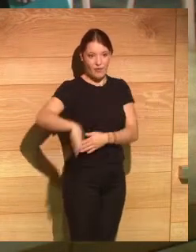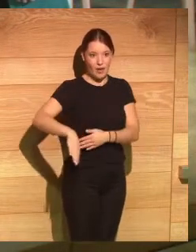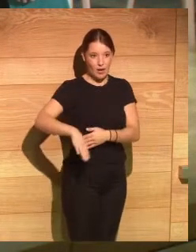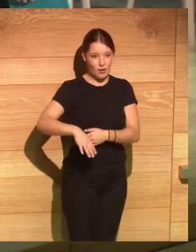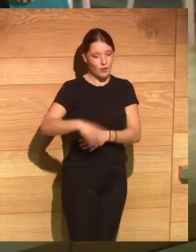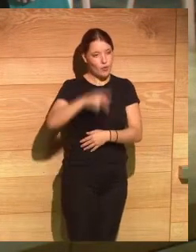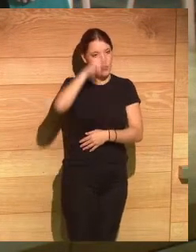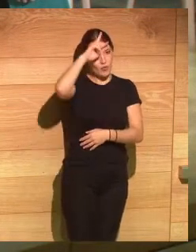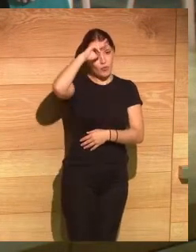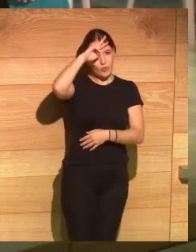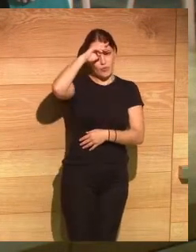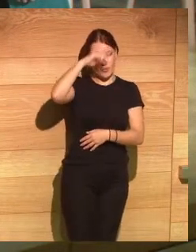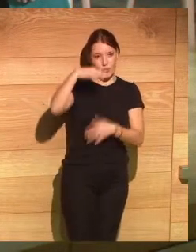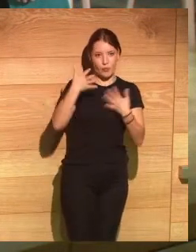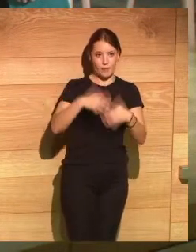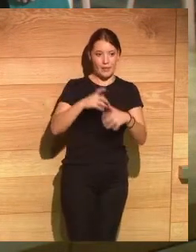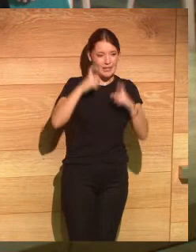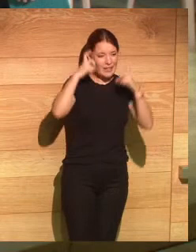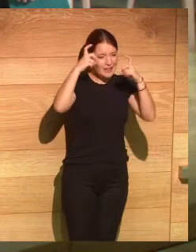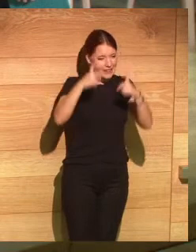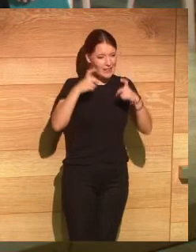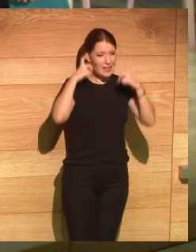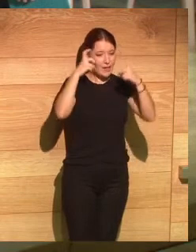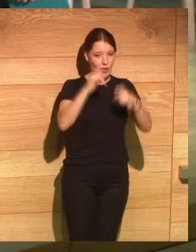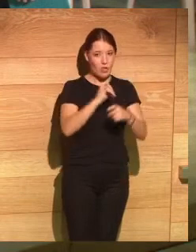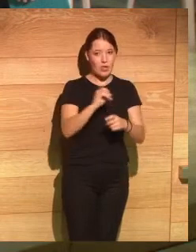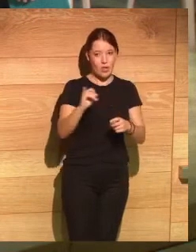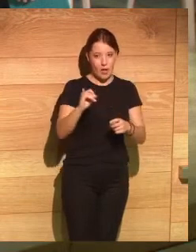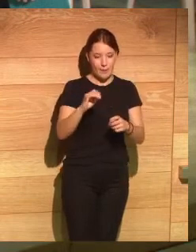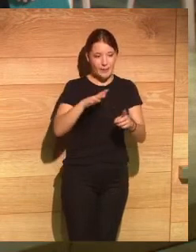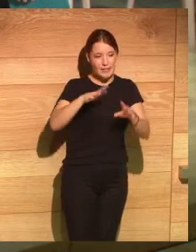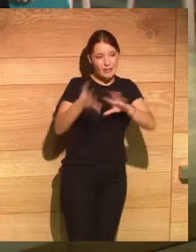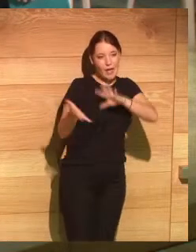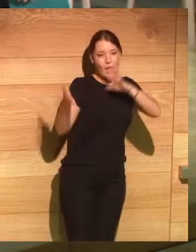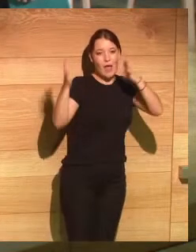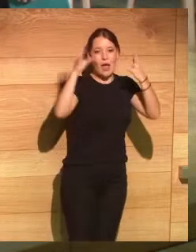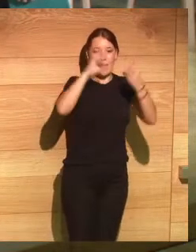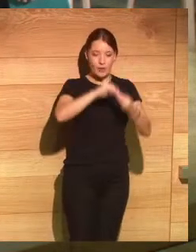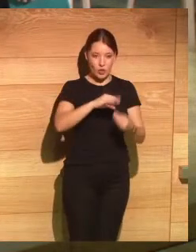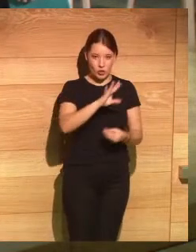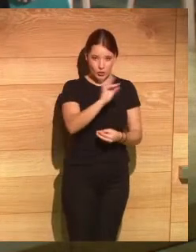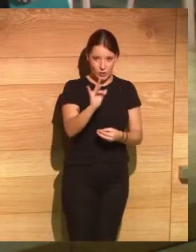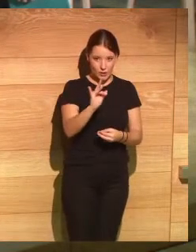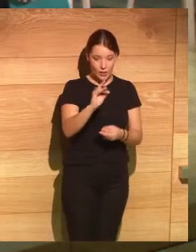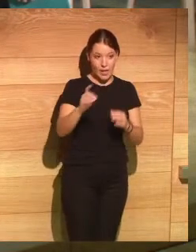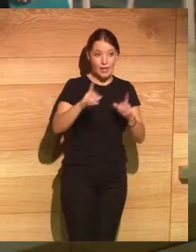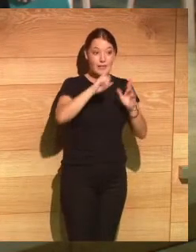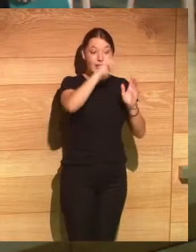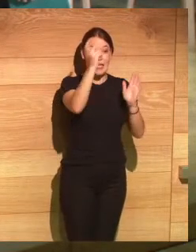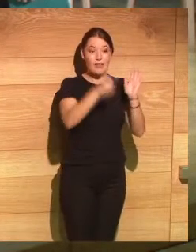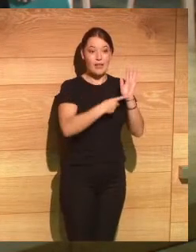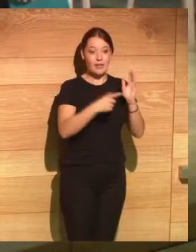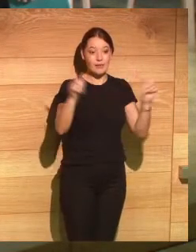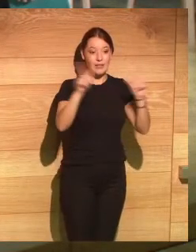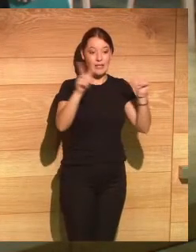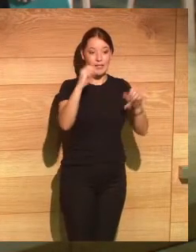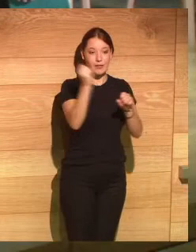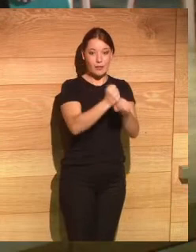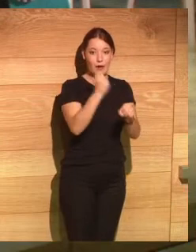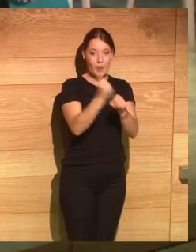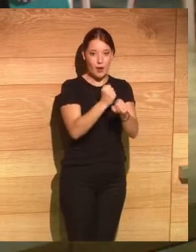hay un gran esfuerzo por adaptarnos a estas nuevas circunstancias la ley de teletrabajo es uno de los instrumentos que hay evidentemente